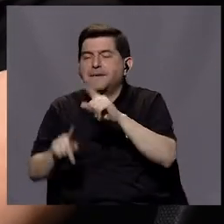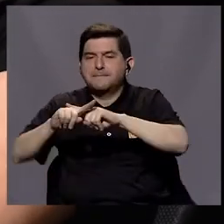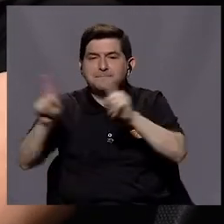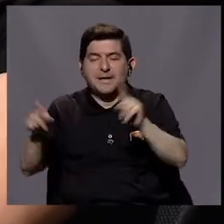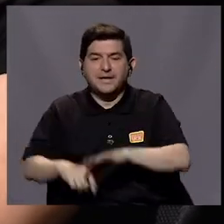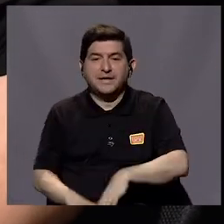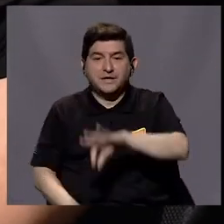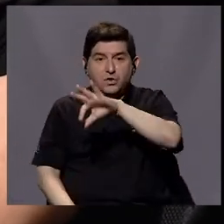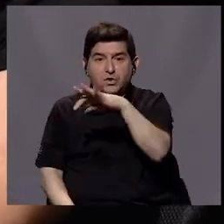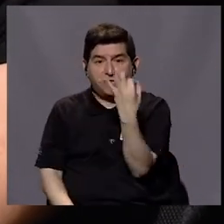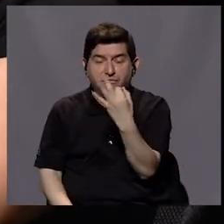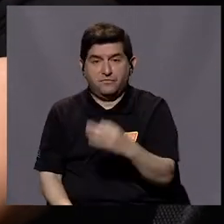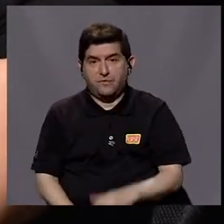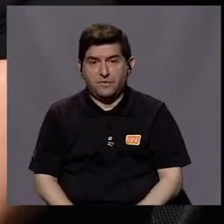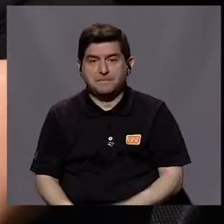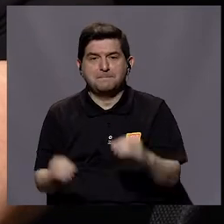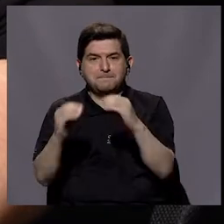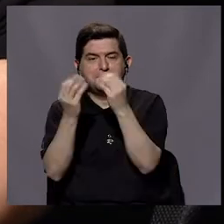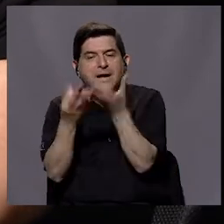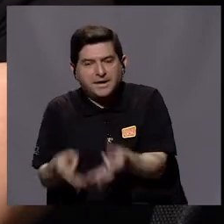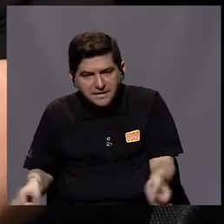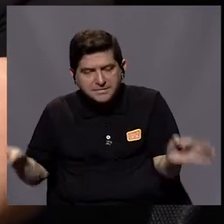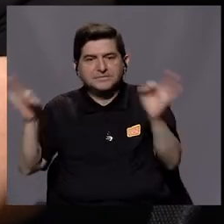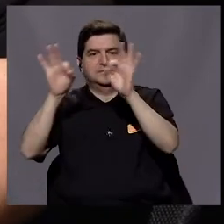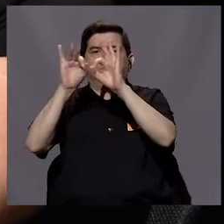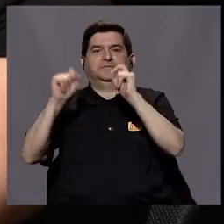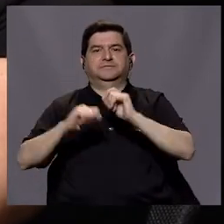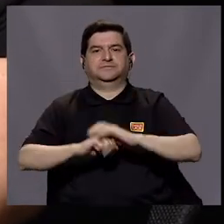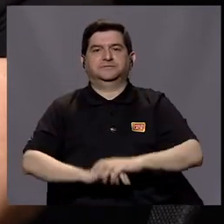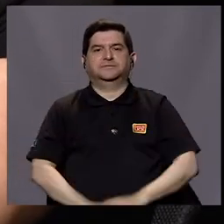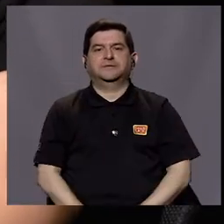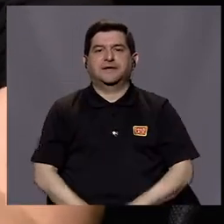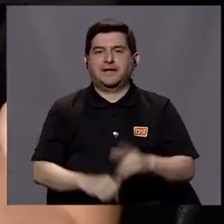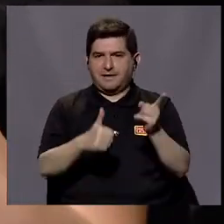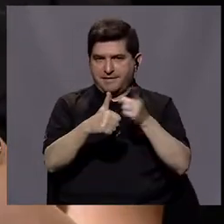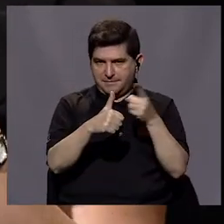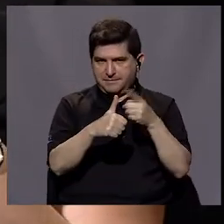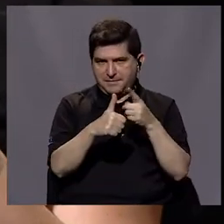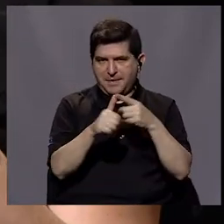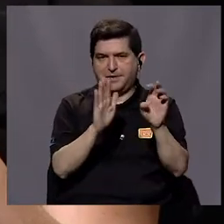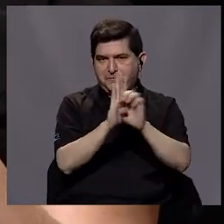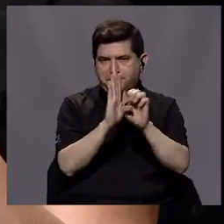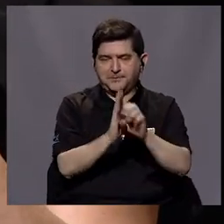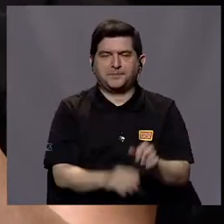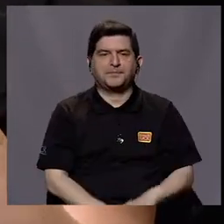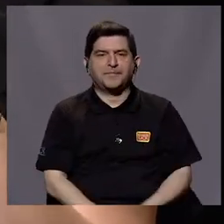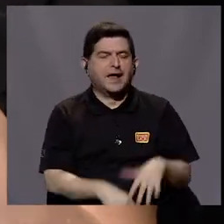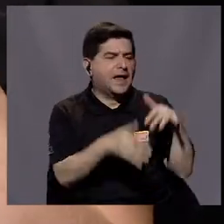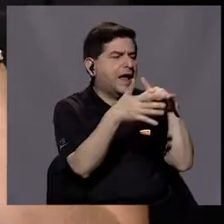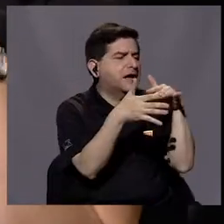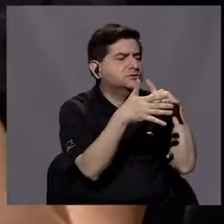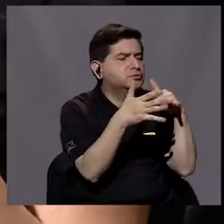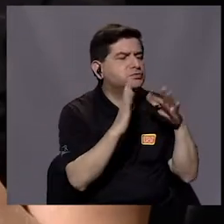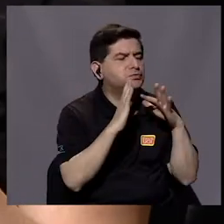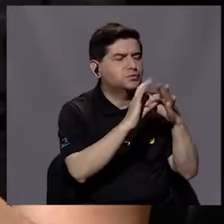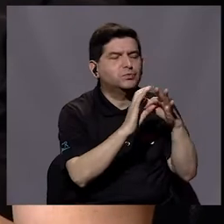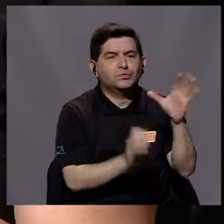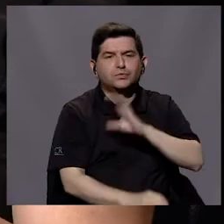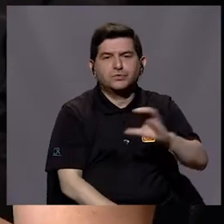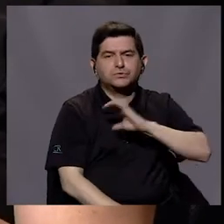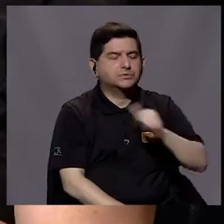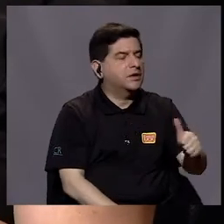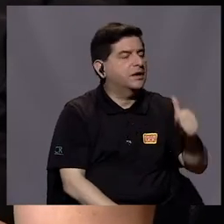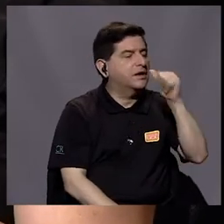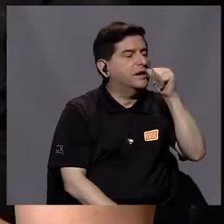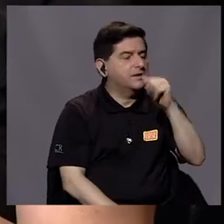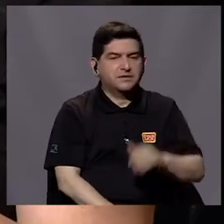a unos pocos, pero de una manera todavía más importante. El primero me refiero, por ejemplo, cuando hacemos estudios que tienen que ver con